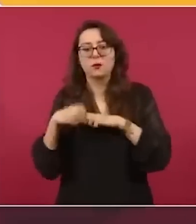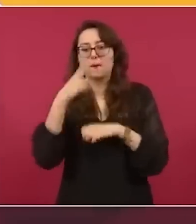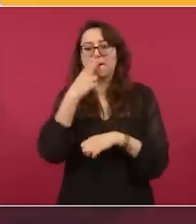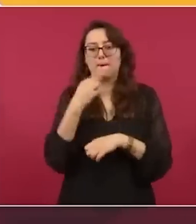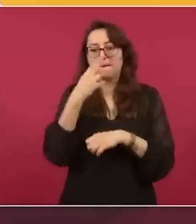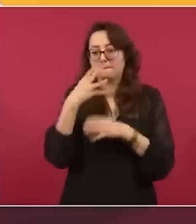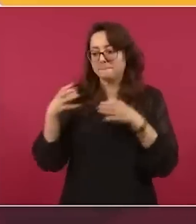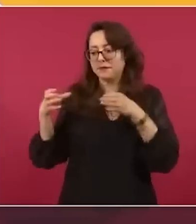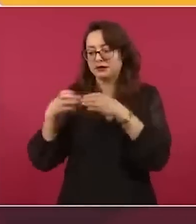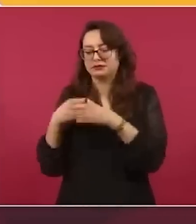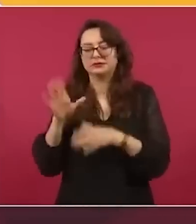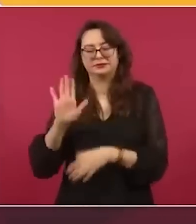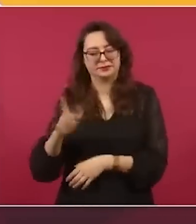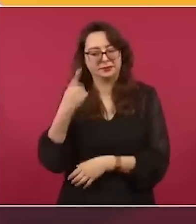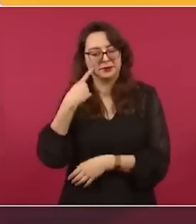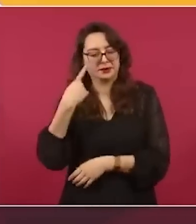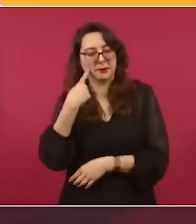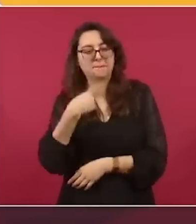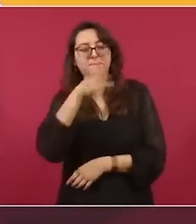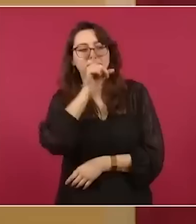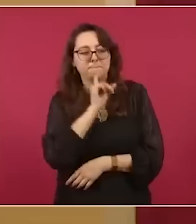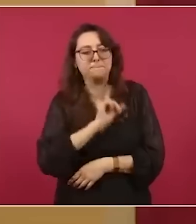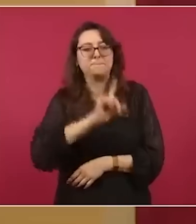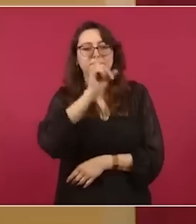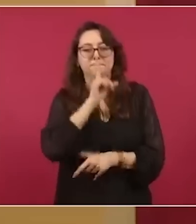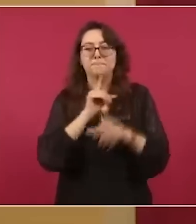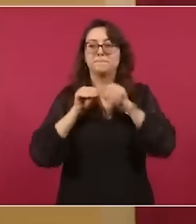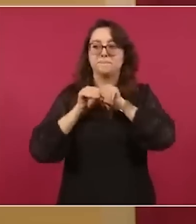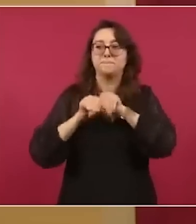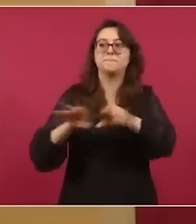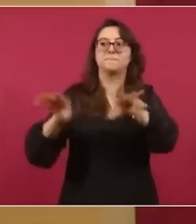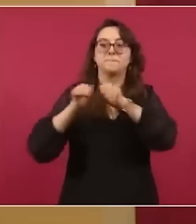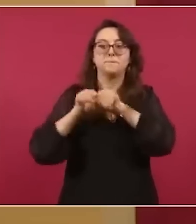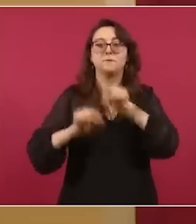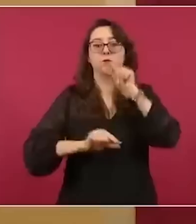repite muchas veces puede convertirse en verdad.